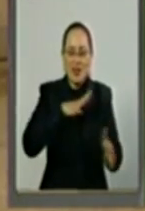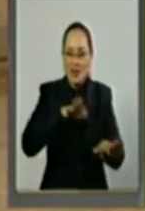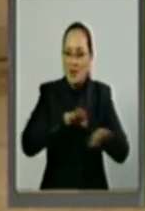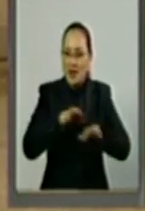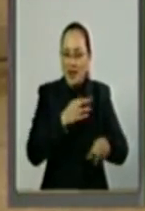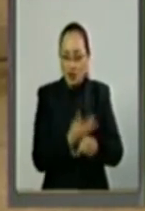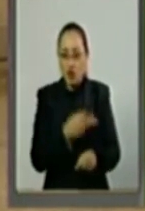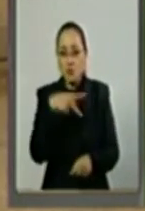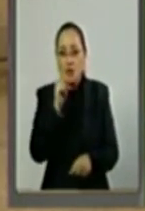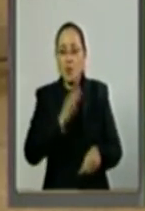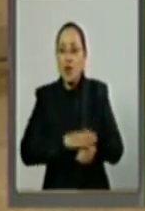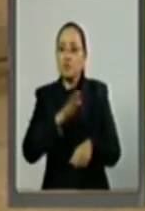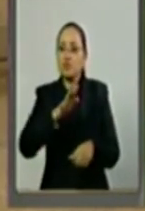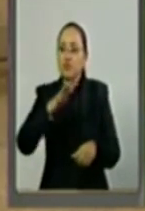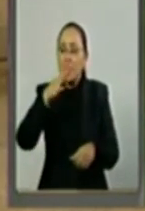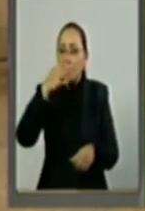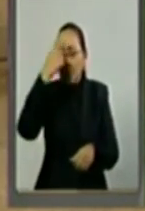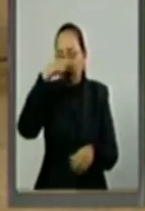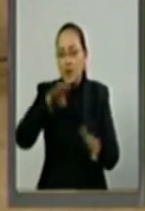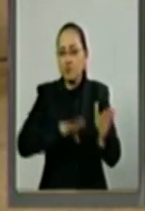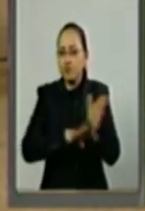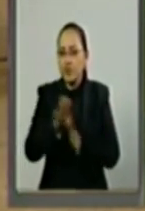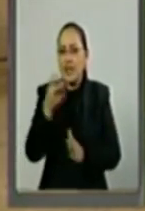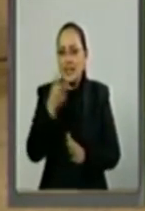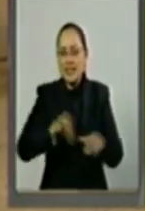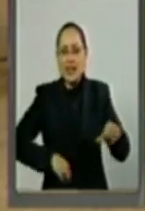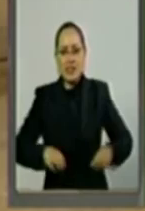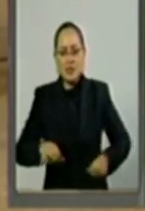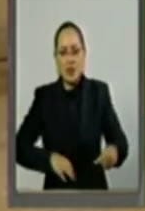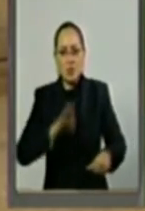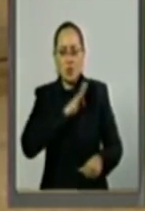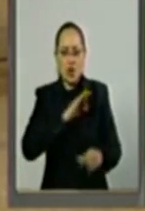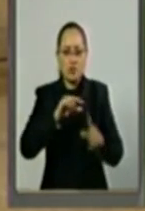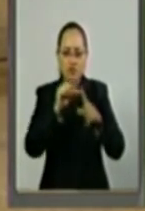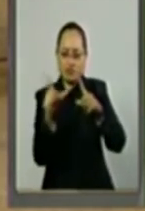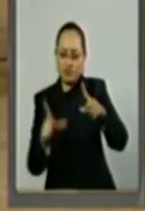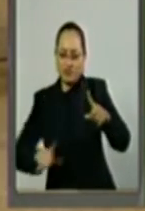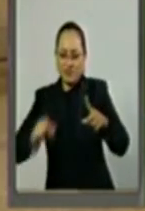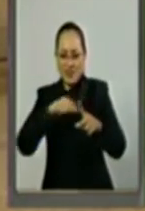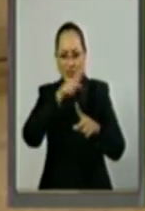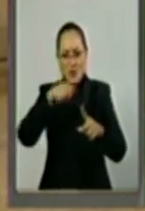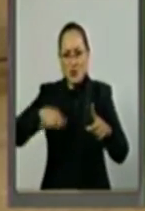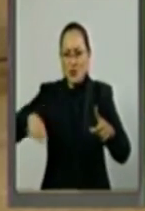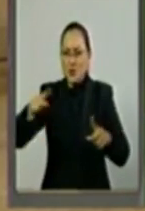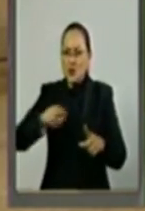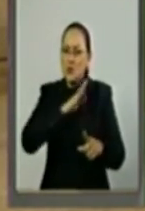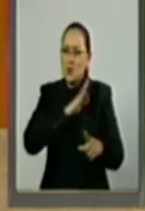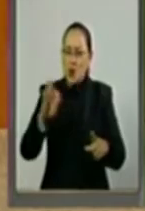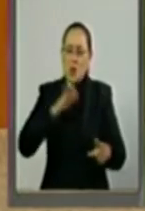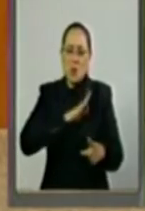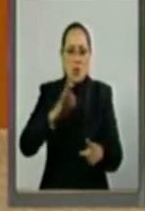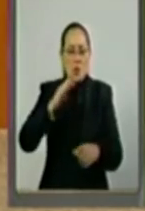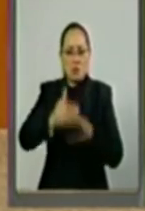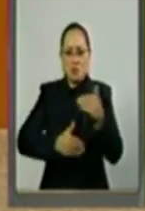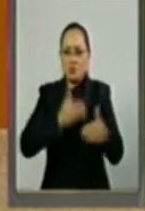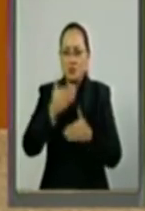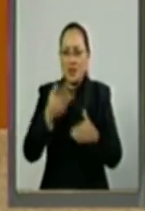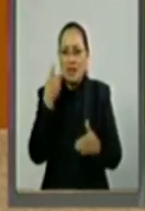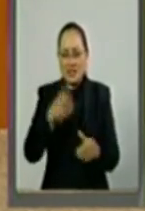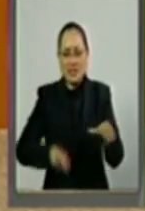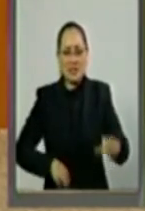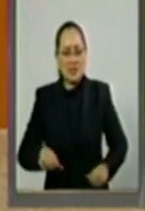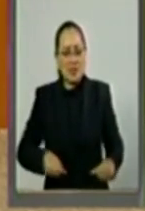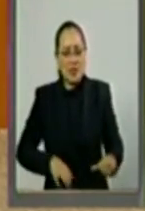un gran potencial de desarrollo de la acuacultura a lo largo y a lo ancho del país. Consideramos que al momento, y dada